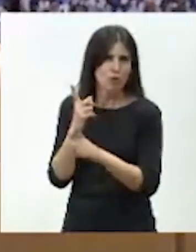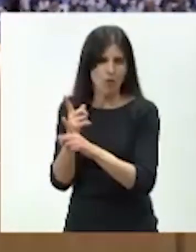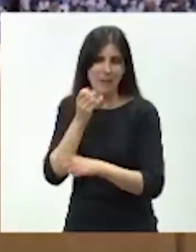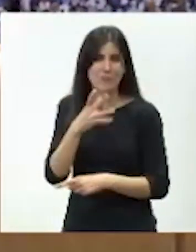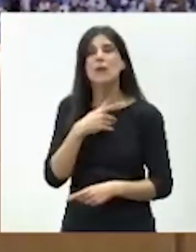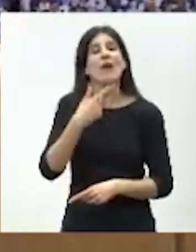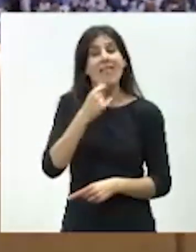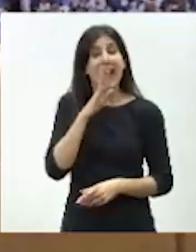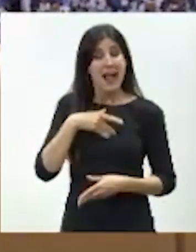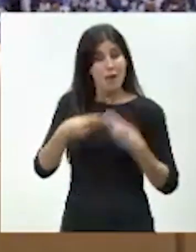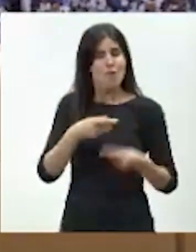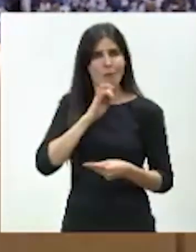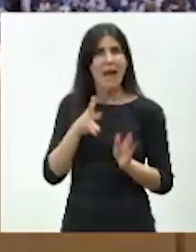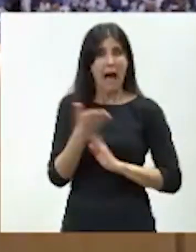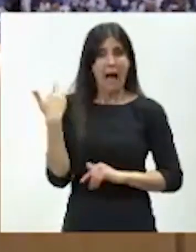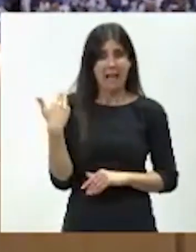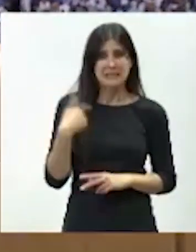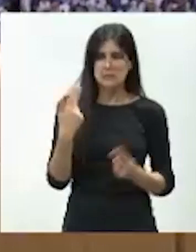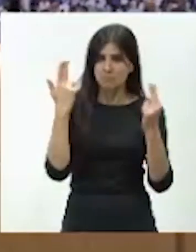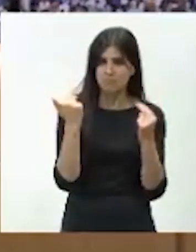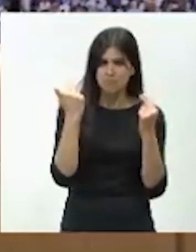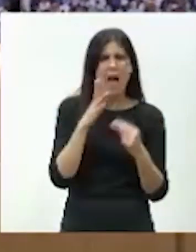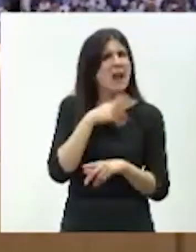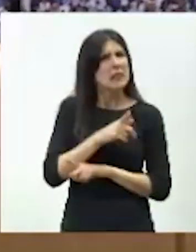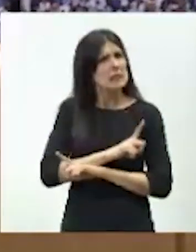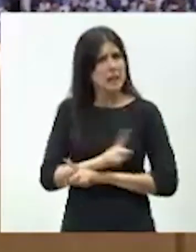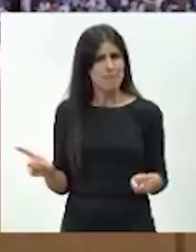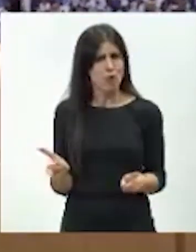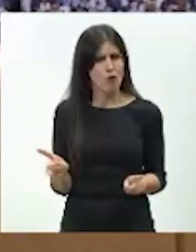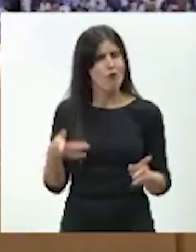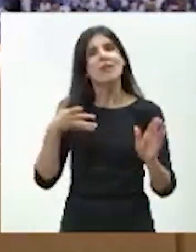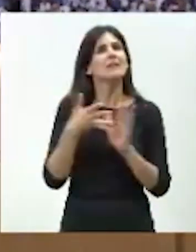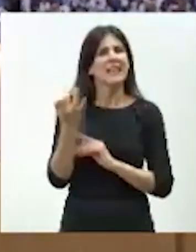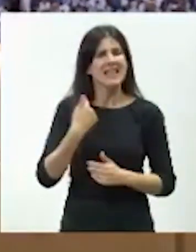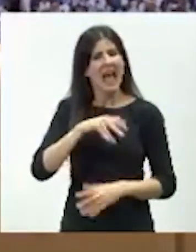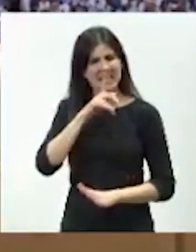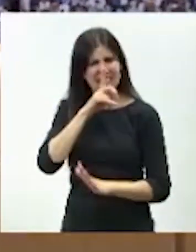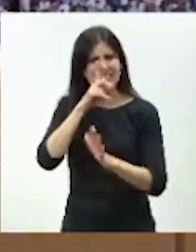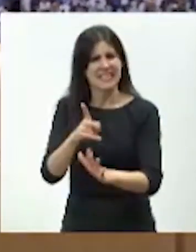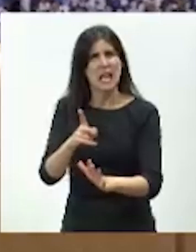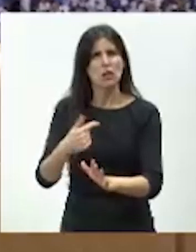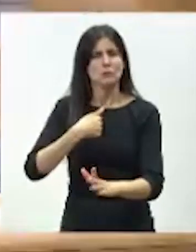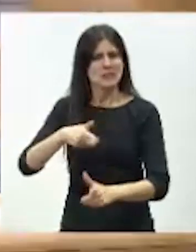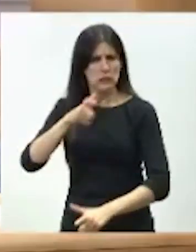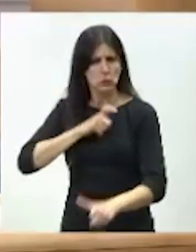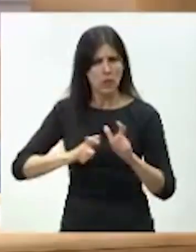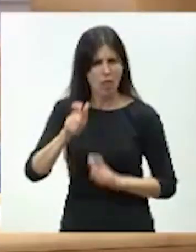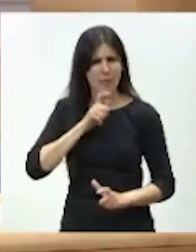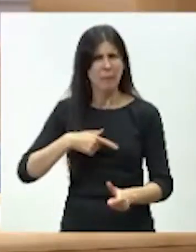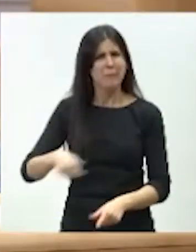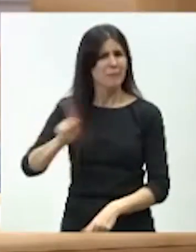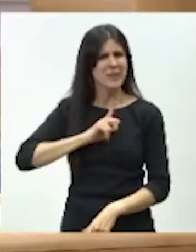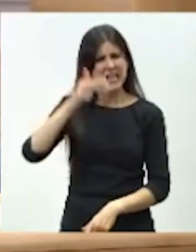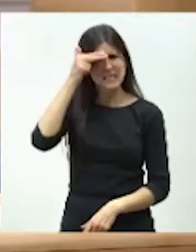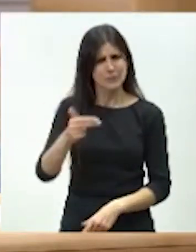hago? Pues si antes no me doblegaba, ahora tampoco me doblego a quienes llevan seis años insultándome y faltándome al